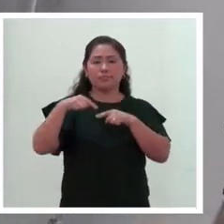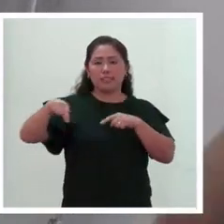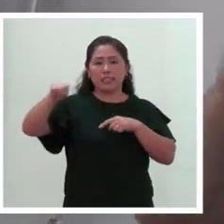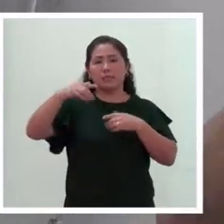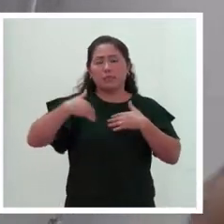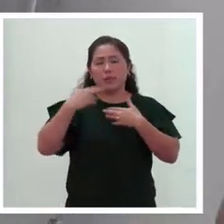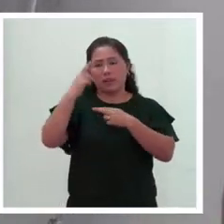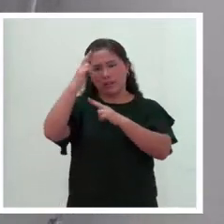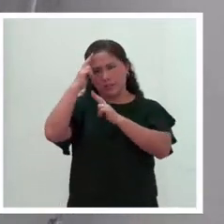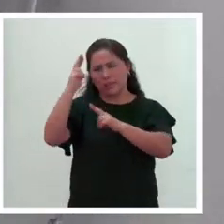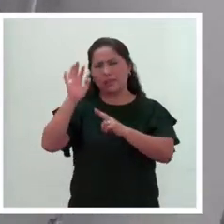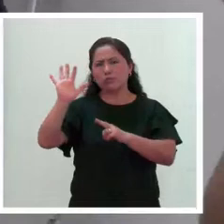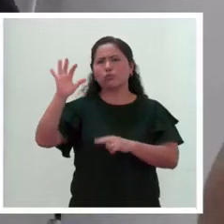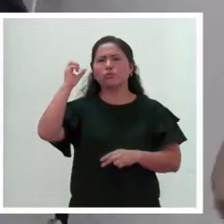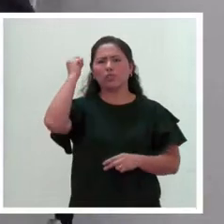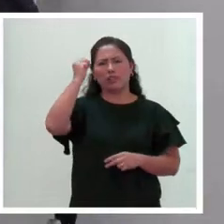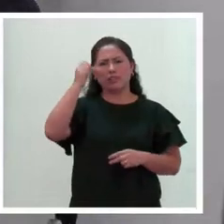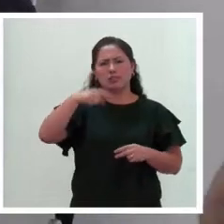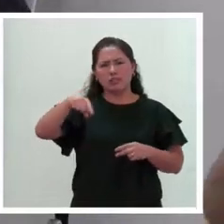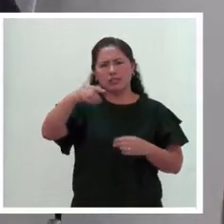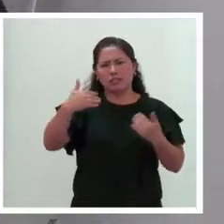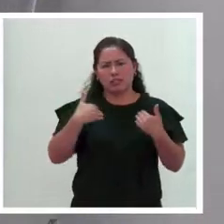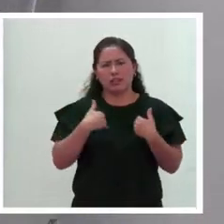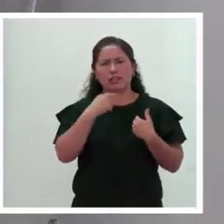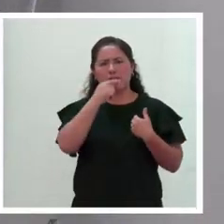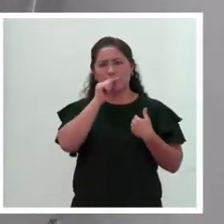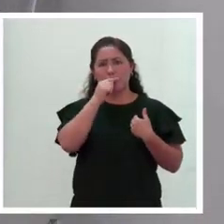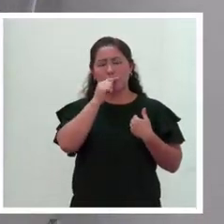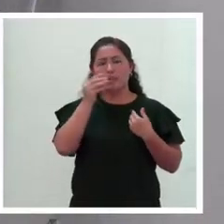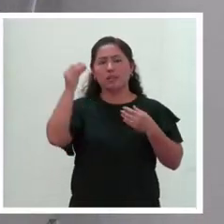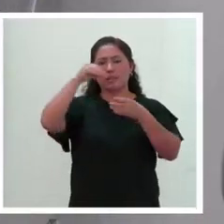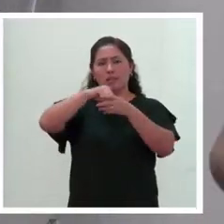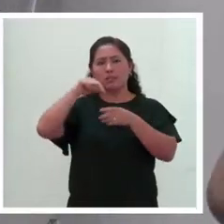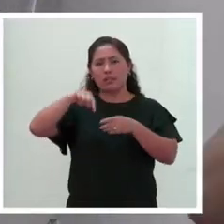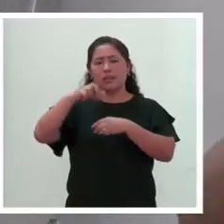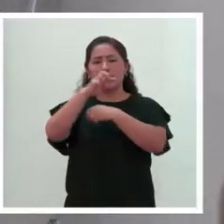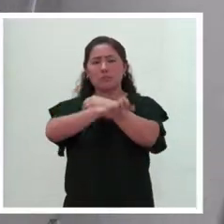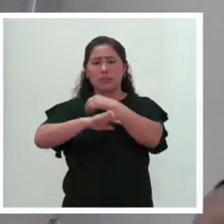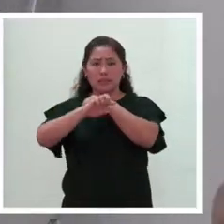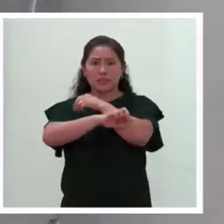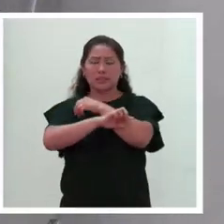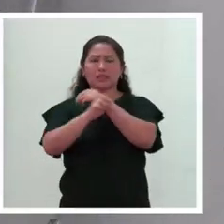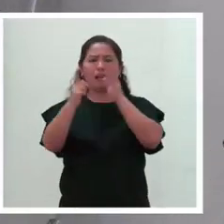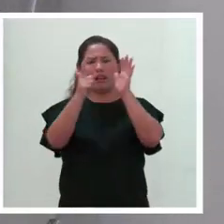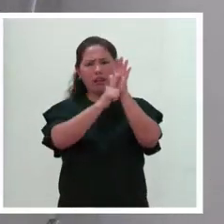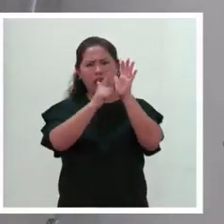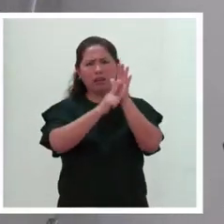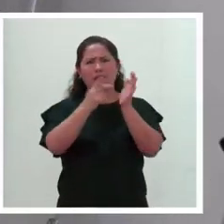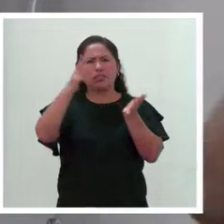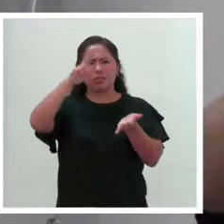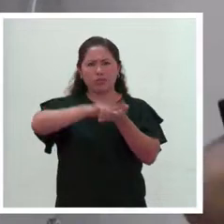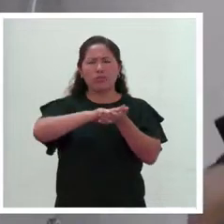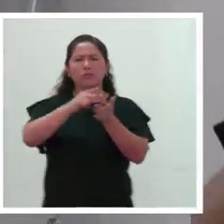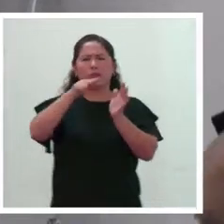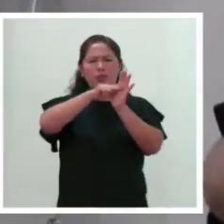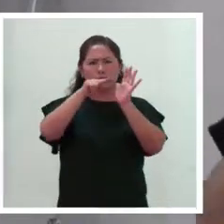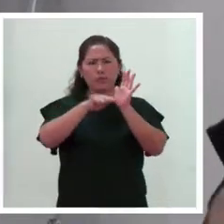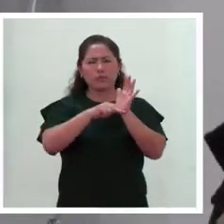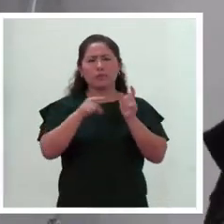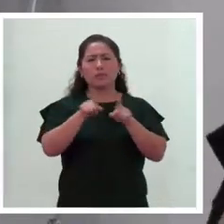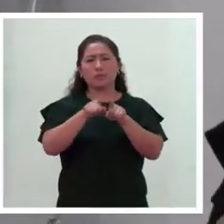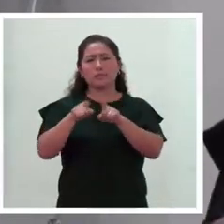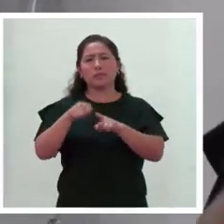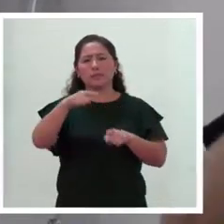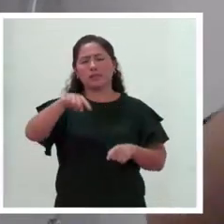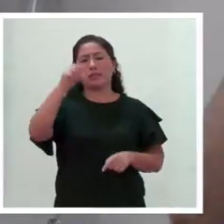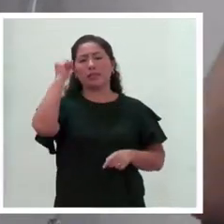respete ese derecho que tienen las mujeres en nuestro país, por ley, por norma, y sobre todo también el derecho